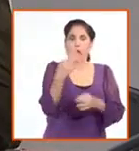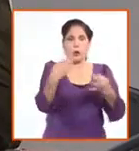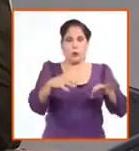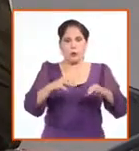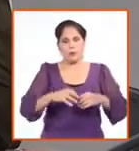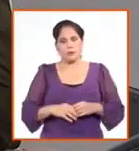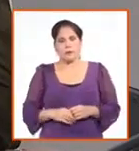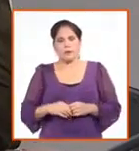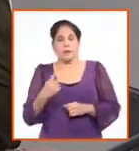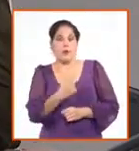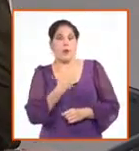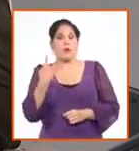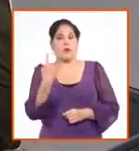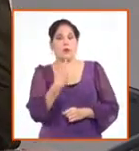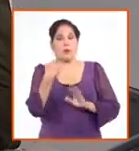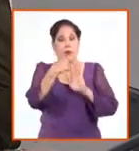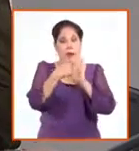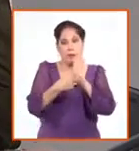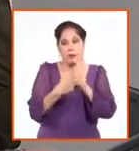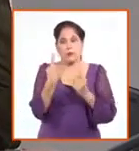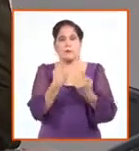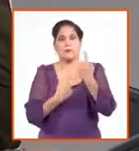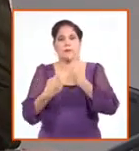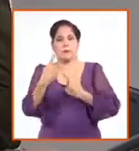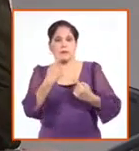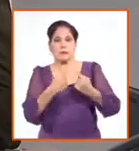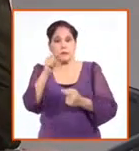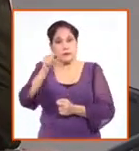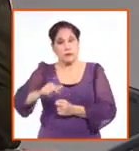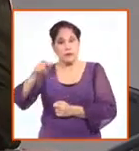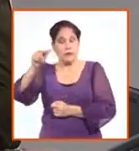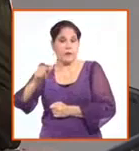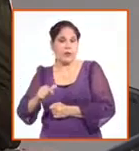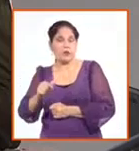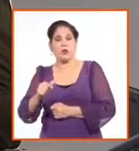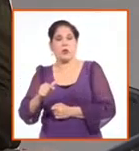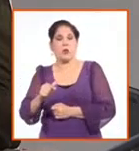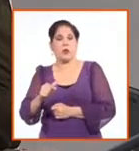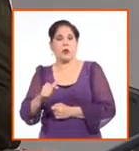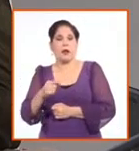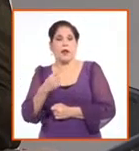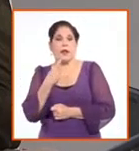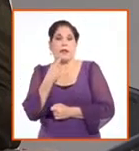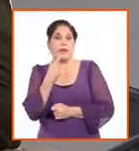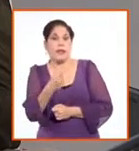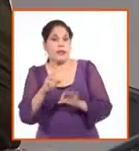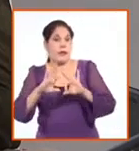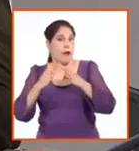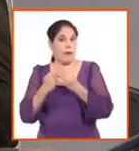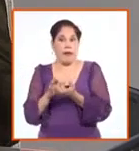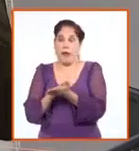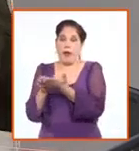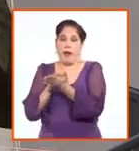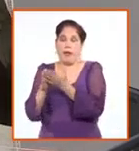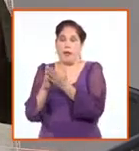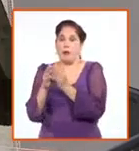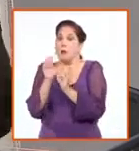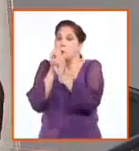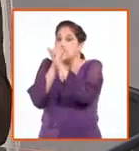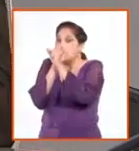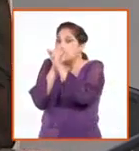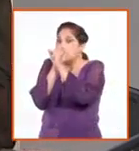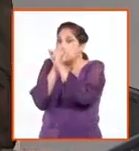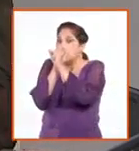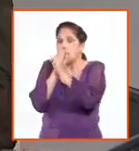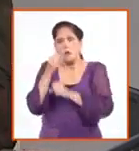Nosotros tenemos elementos de que algunos traficados no le dicen todo lo que pasan a su familia. Lo tenemos de